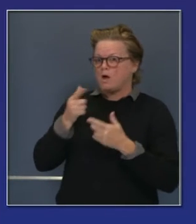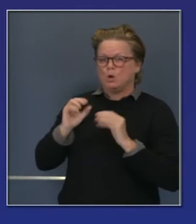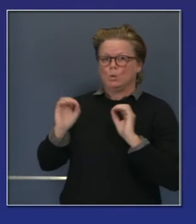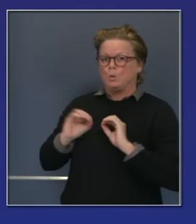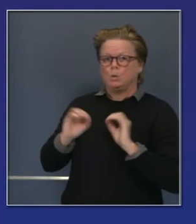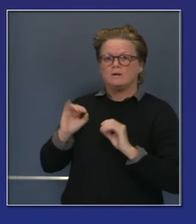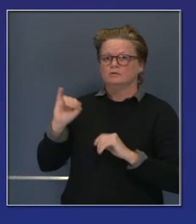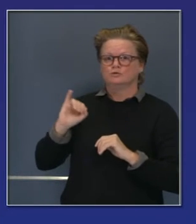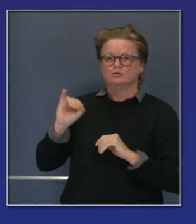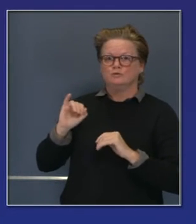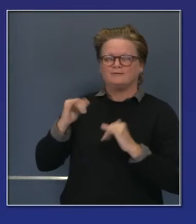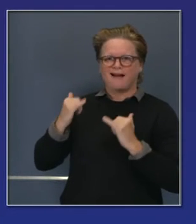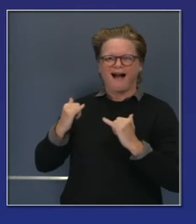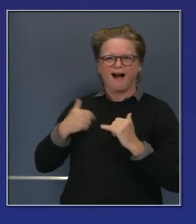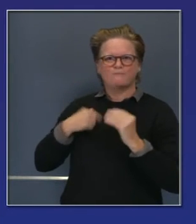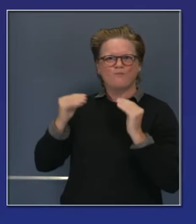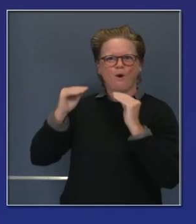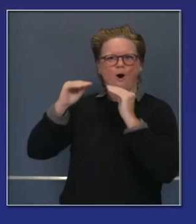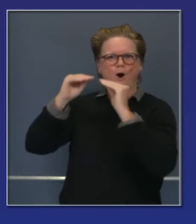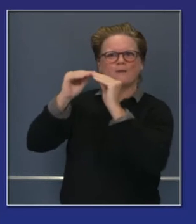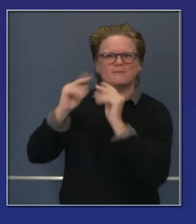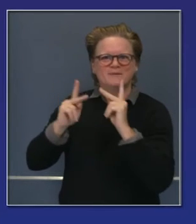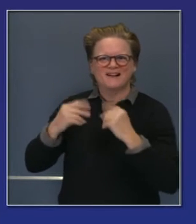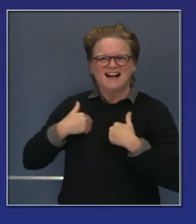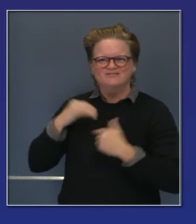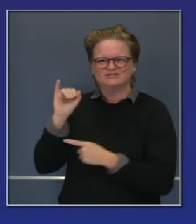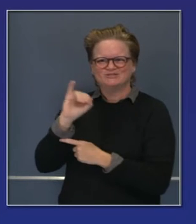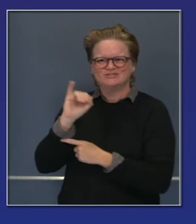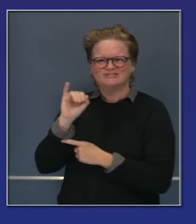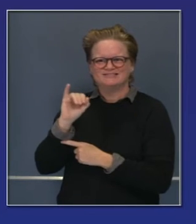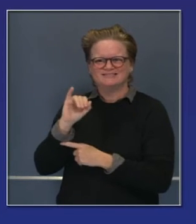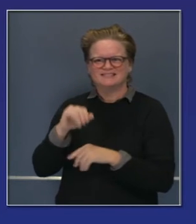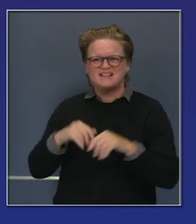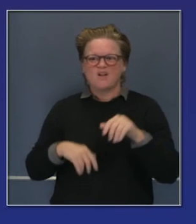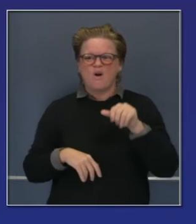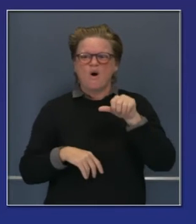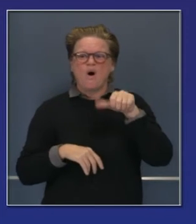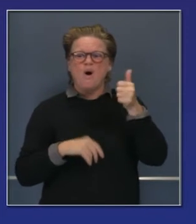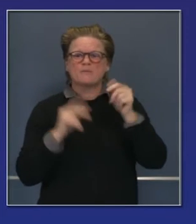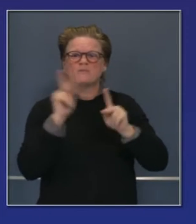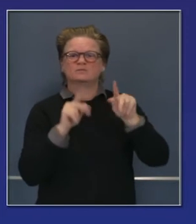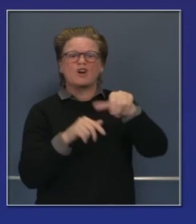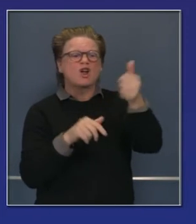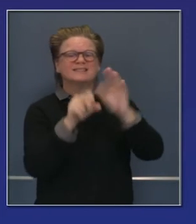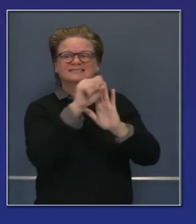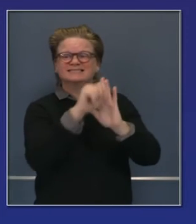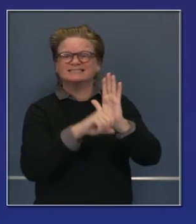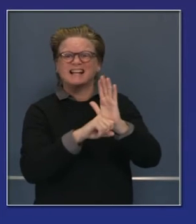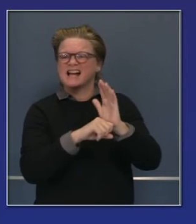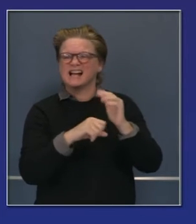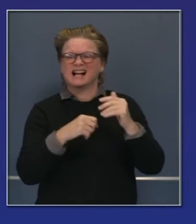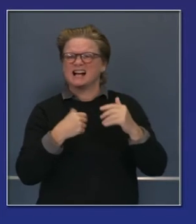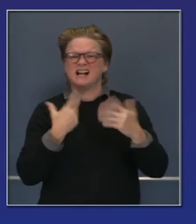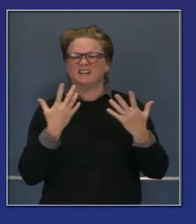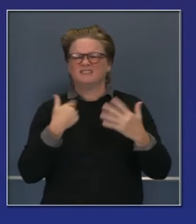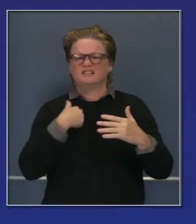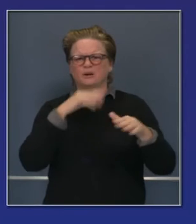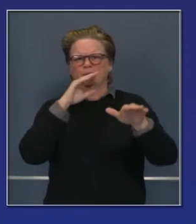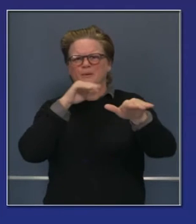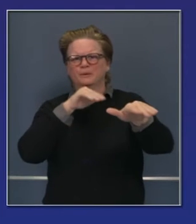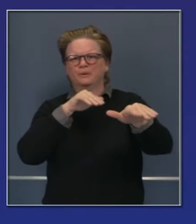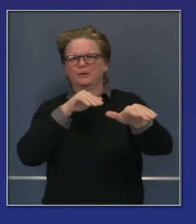cualquier otro estado. De 18% a menos de 8%. La reducción más grande. Y no solo